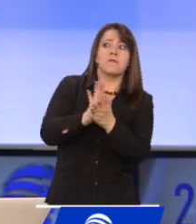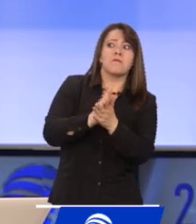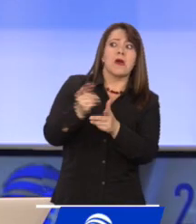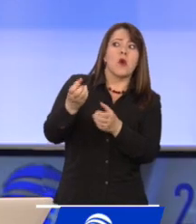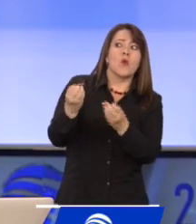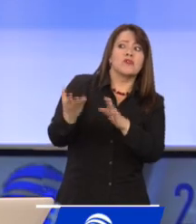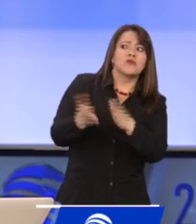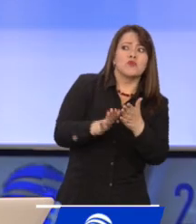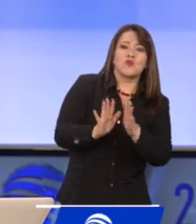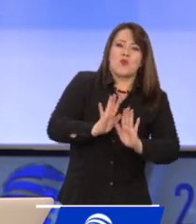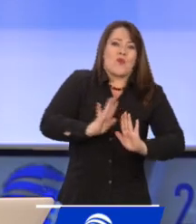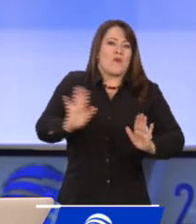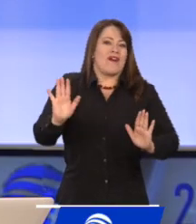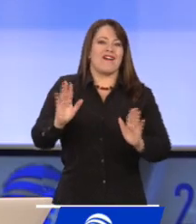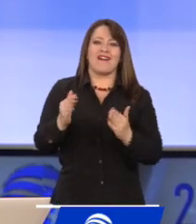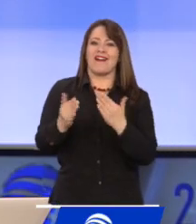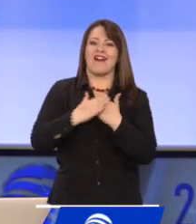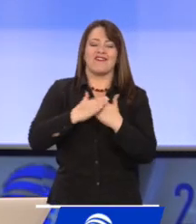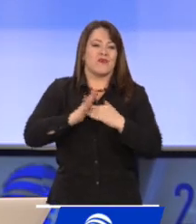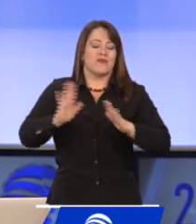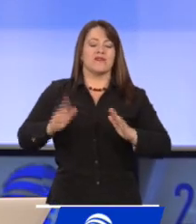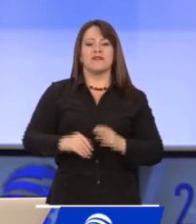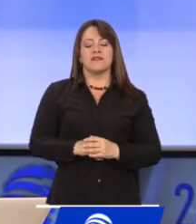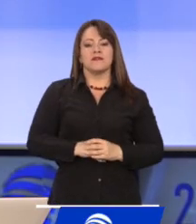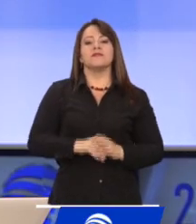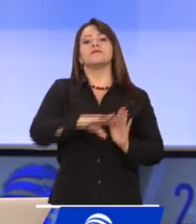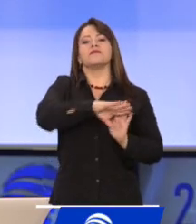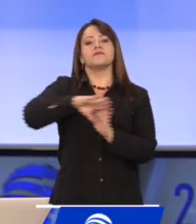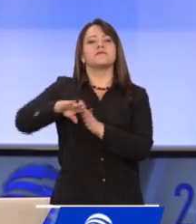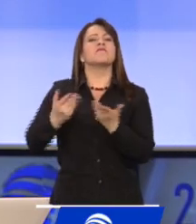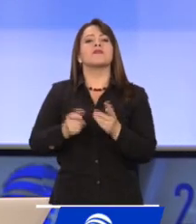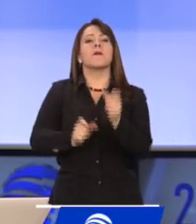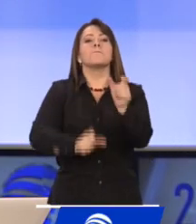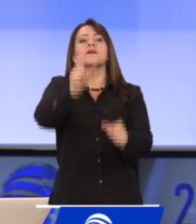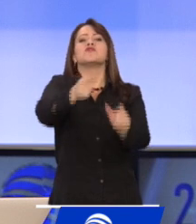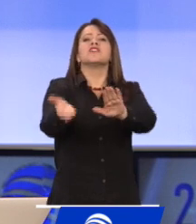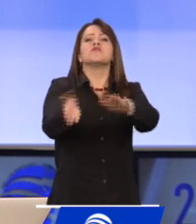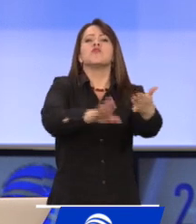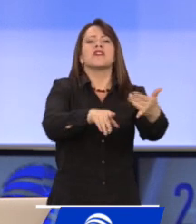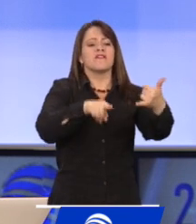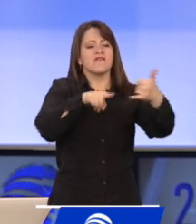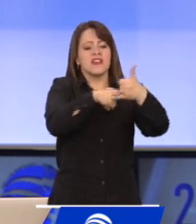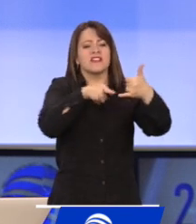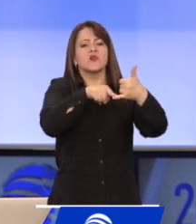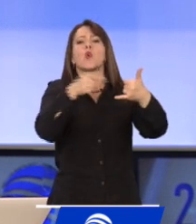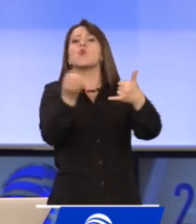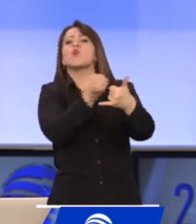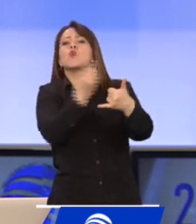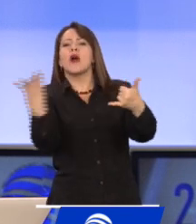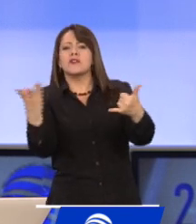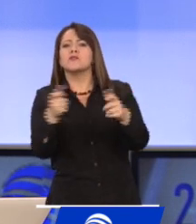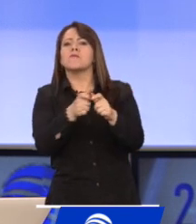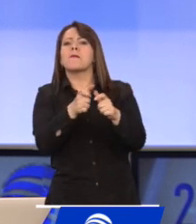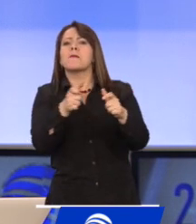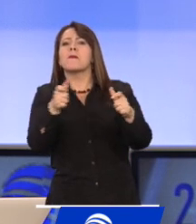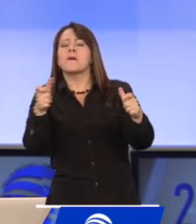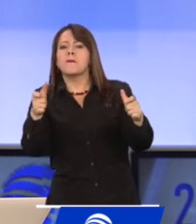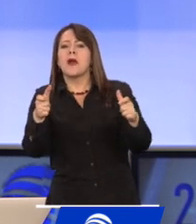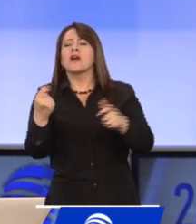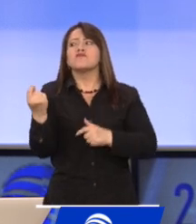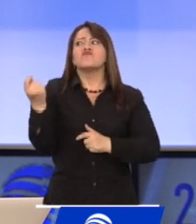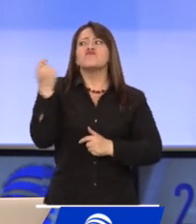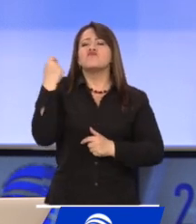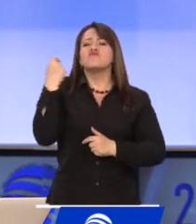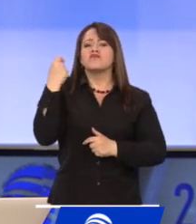ellos. Muy preocupante. Hablemos ahora de los fallecidos por COVID-19 en el Amazonas, secretaria, porque siguen aumentando. En el más reciente